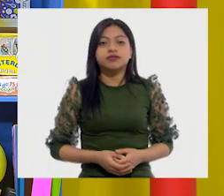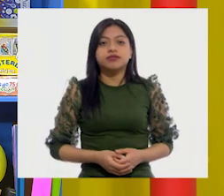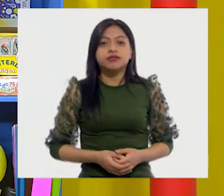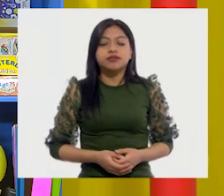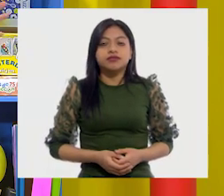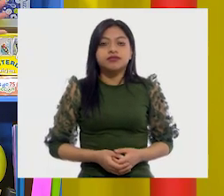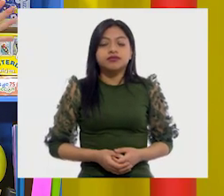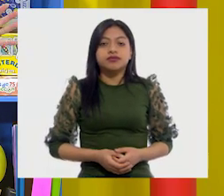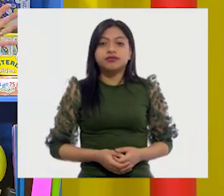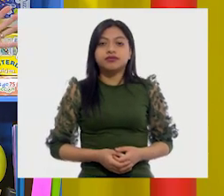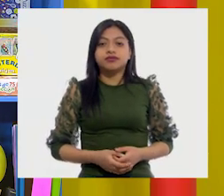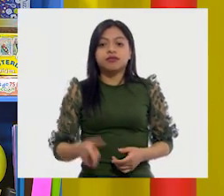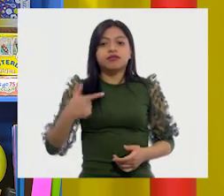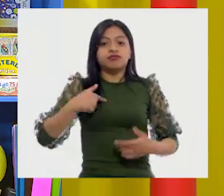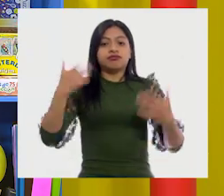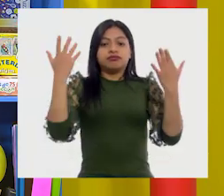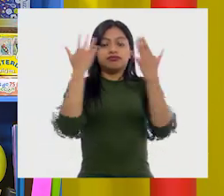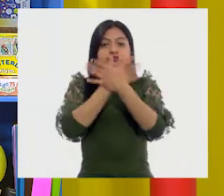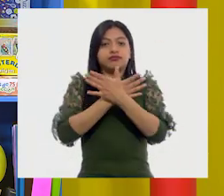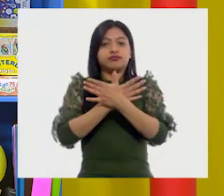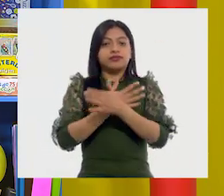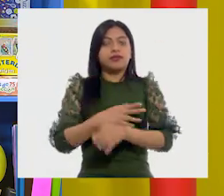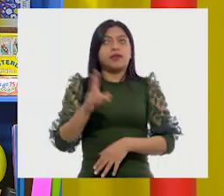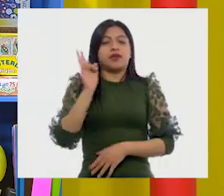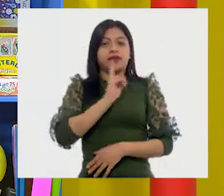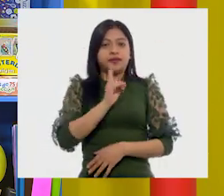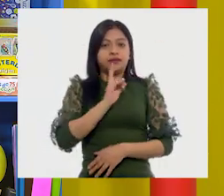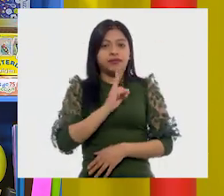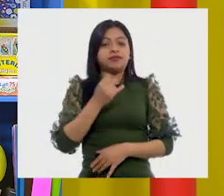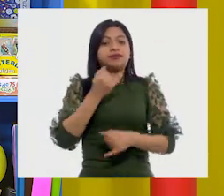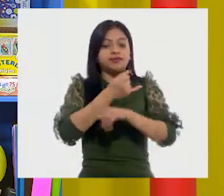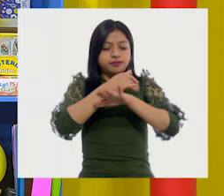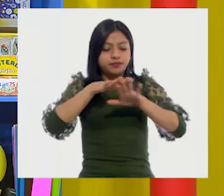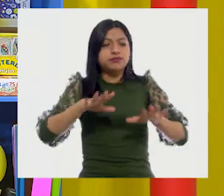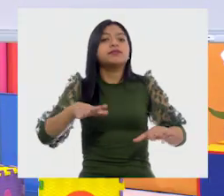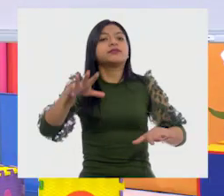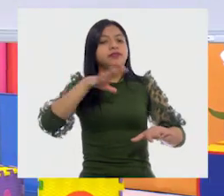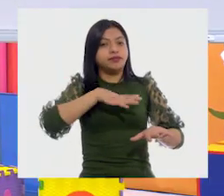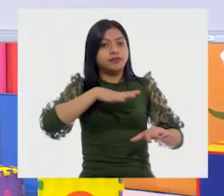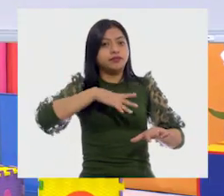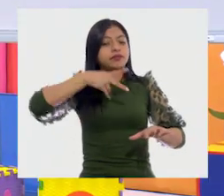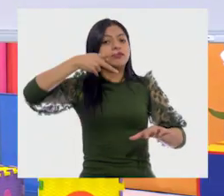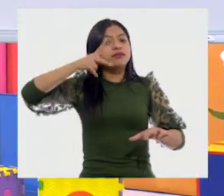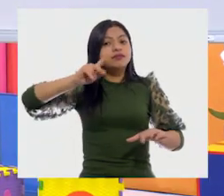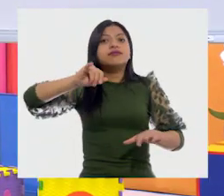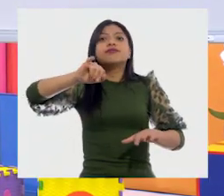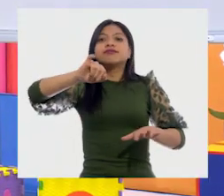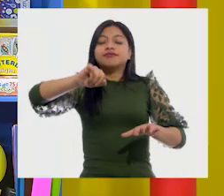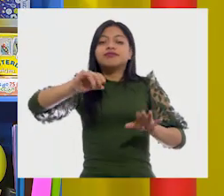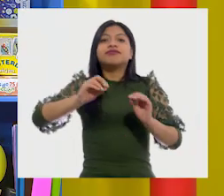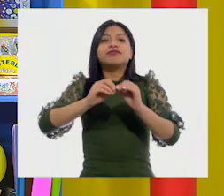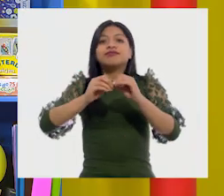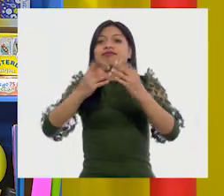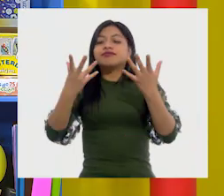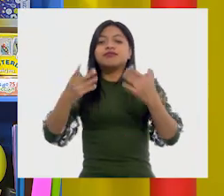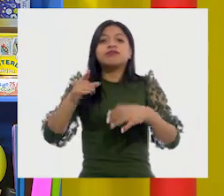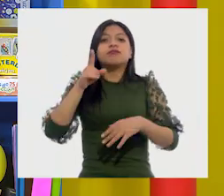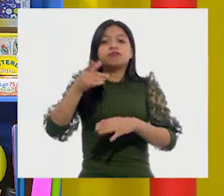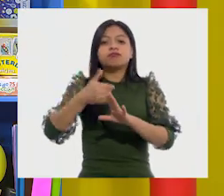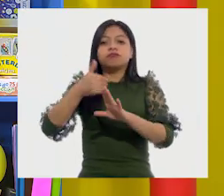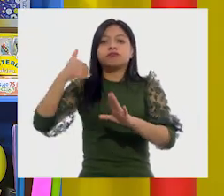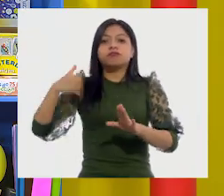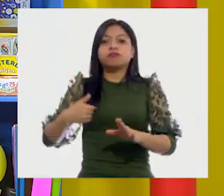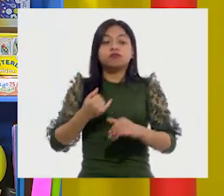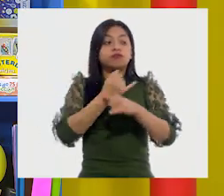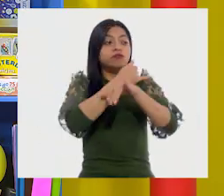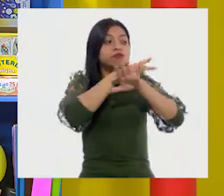tiene que decirme porque entonces yo ya me confundí. A ver, vamos a ver. Nos da información. Ajá. Pero claro, usted me había dicho que los informativos son